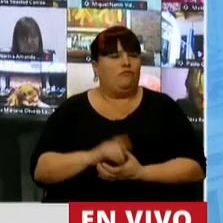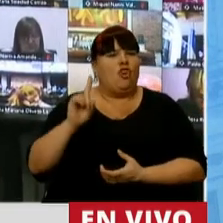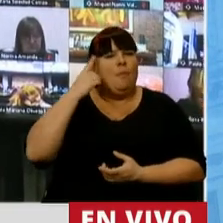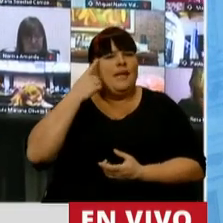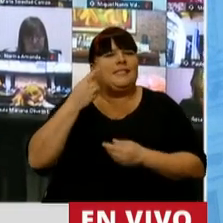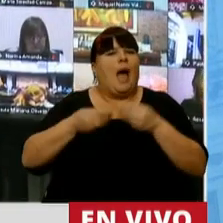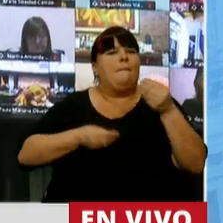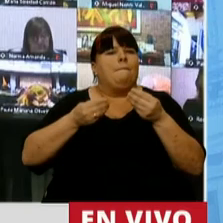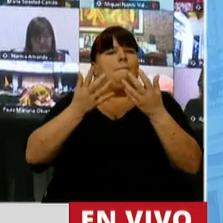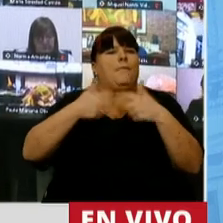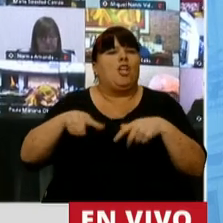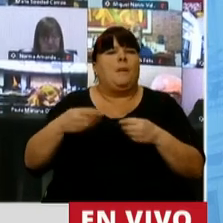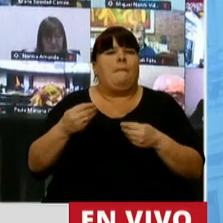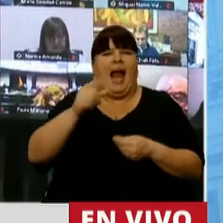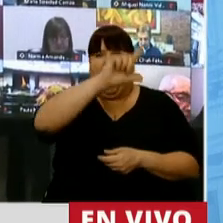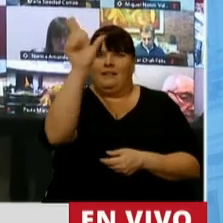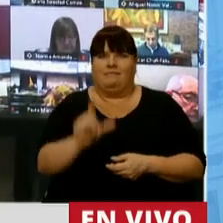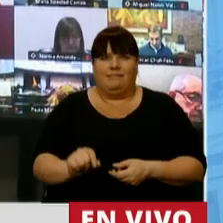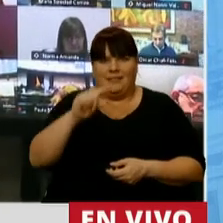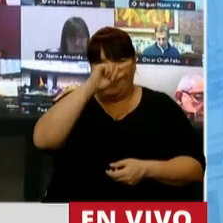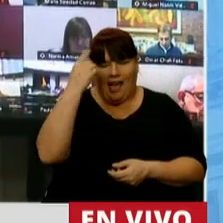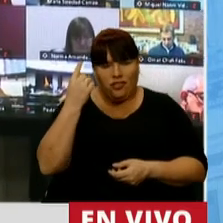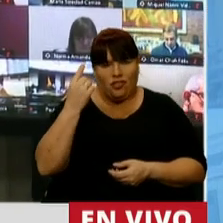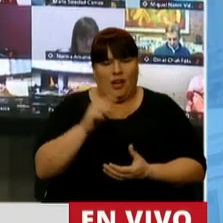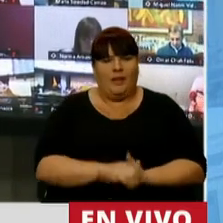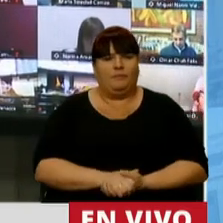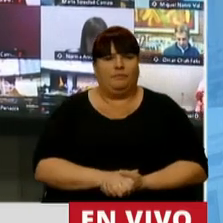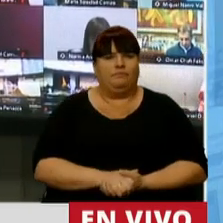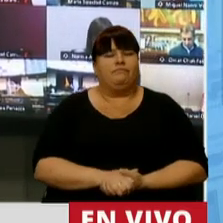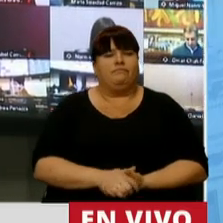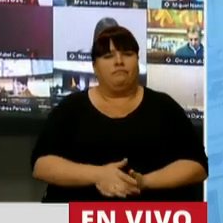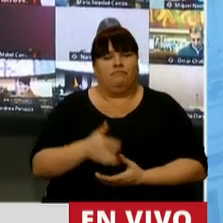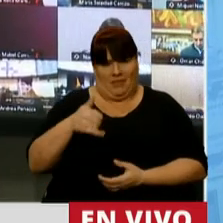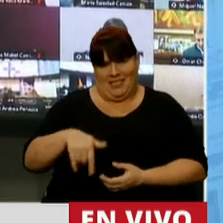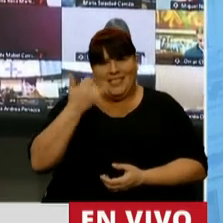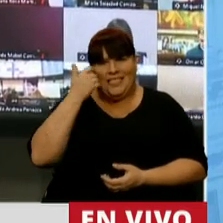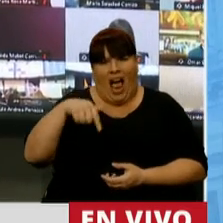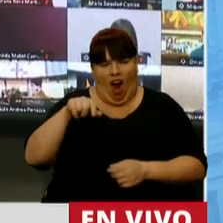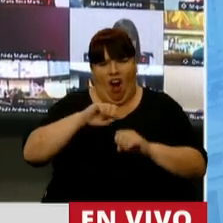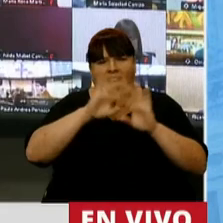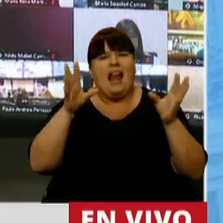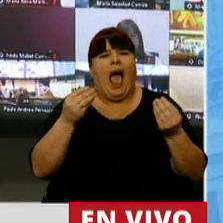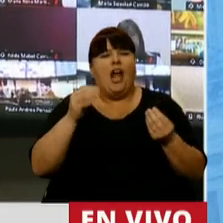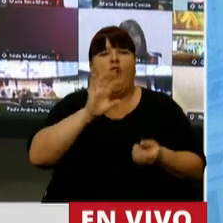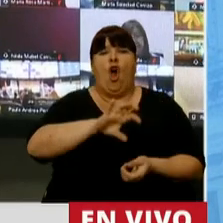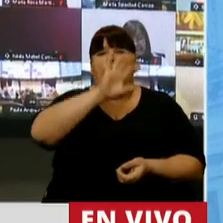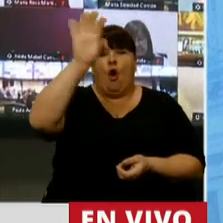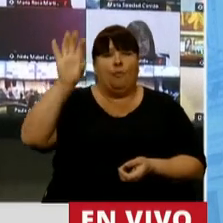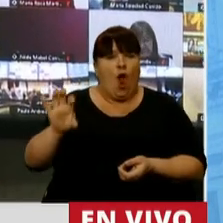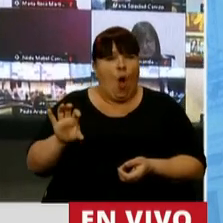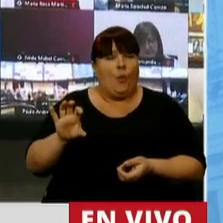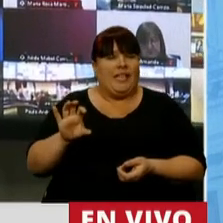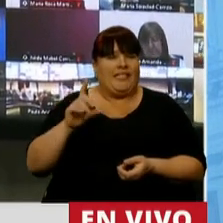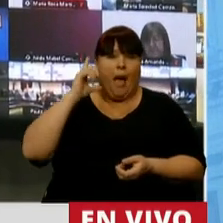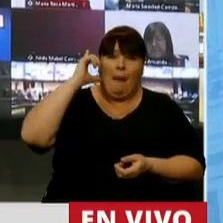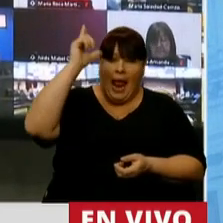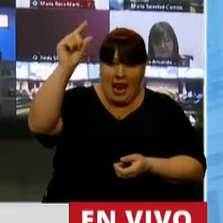proyecto de presupuesto nacional. De hecho, si algo ha quedado claro hoy es que las provincias que más